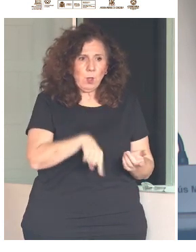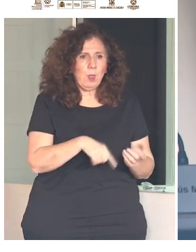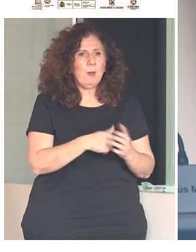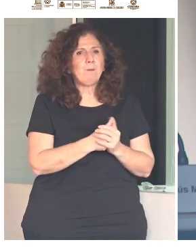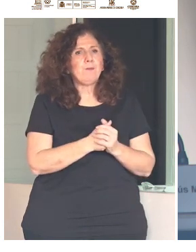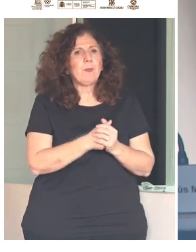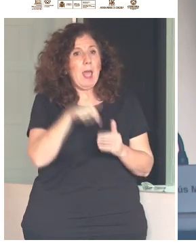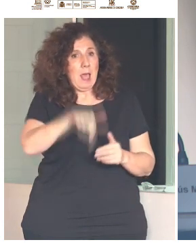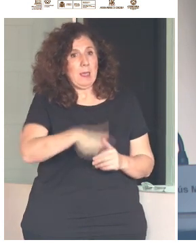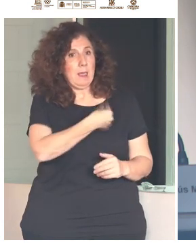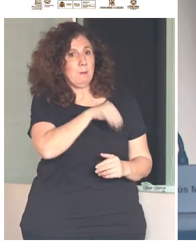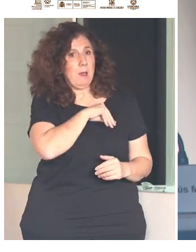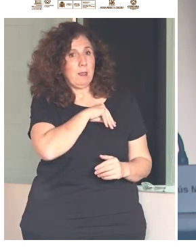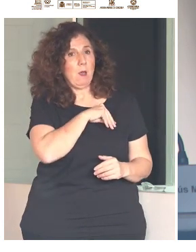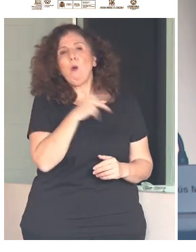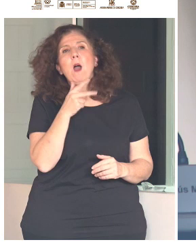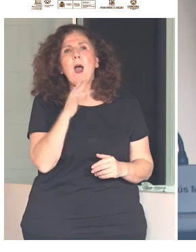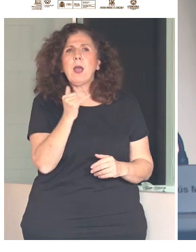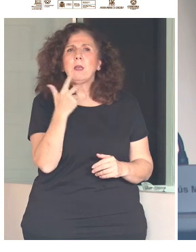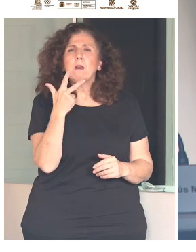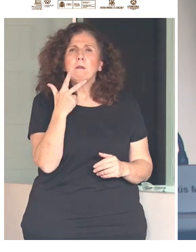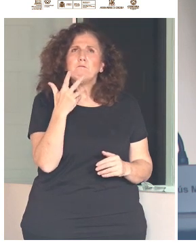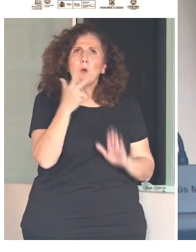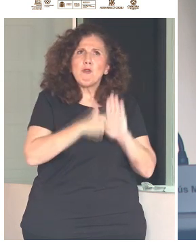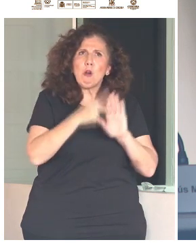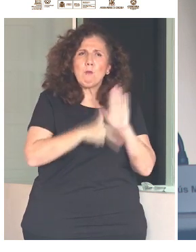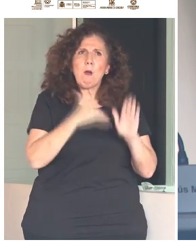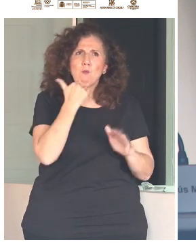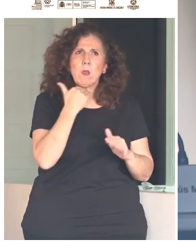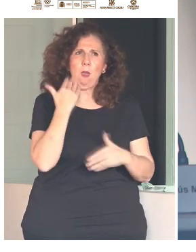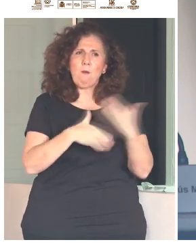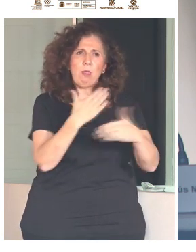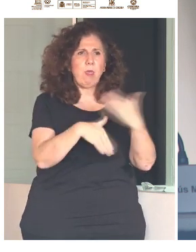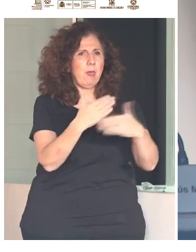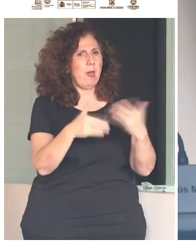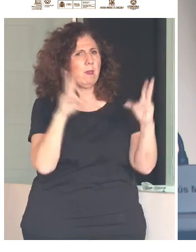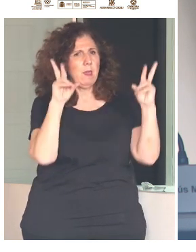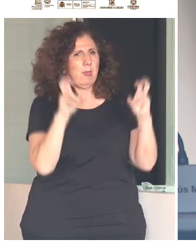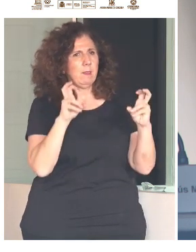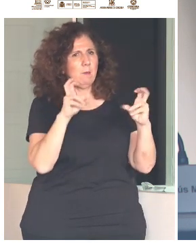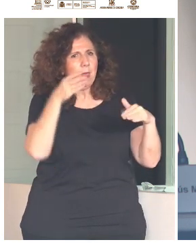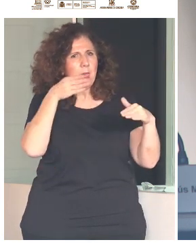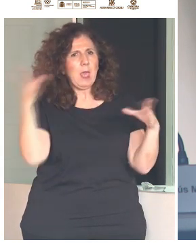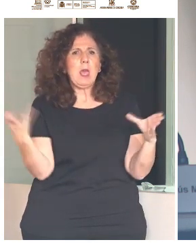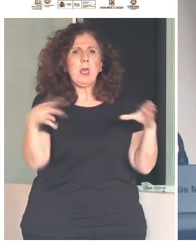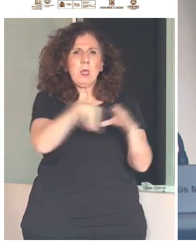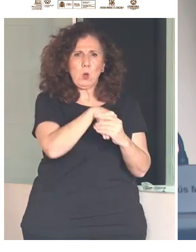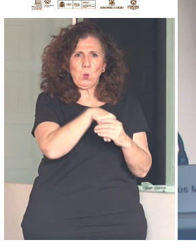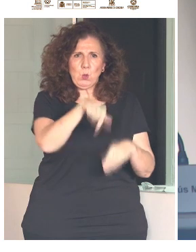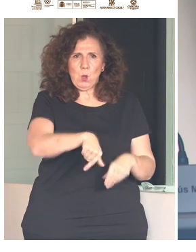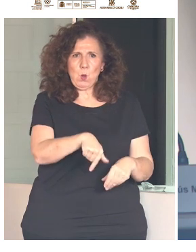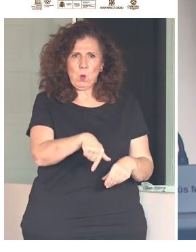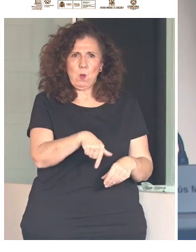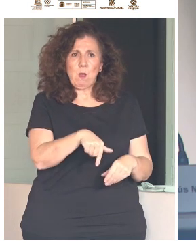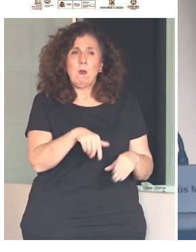como he dicho antes, normas muy avanzadas en materia de inclusión para las personas con discapacidad. Y, como Estado,